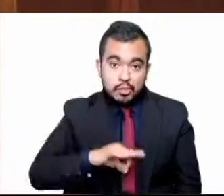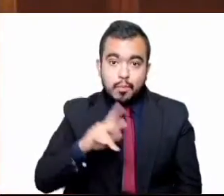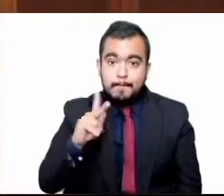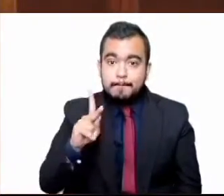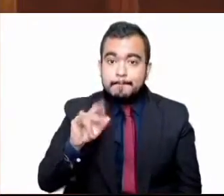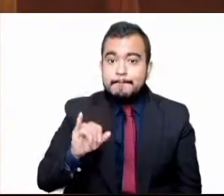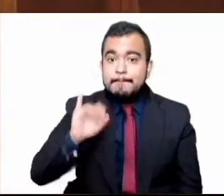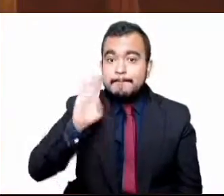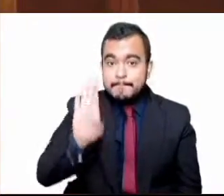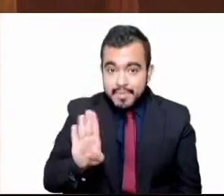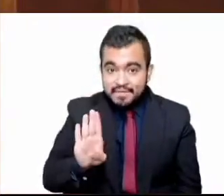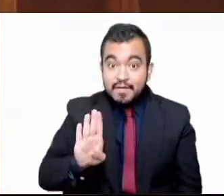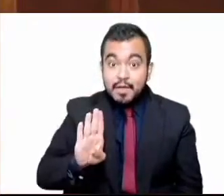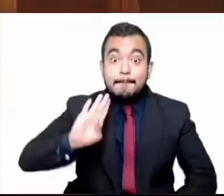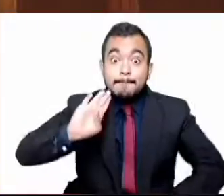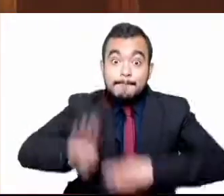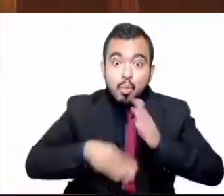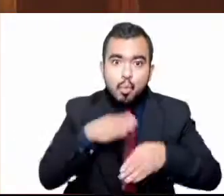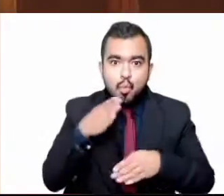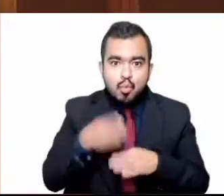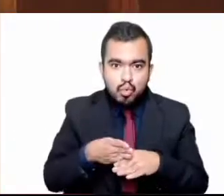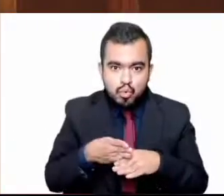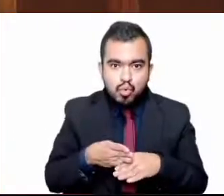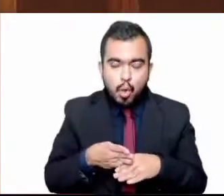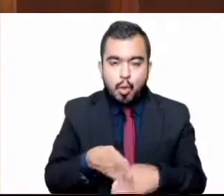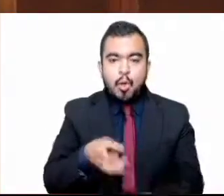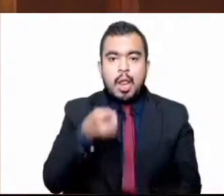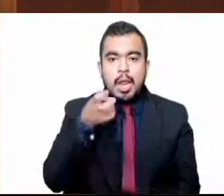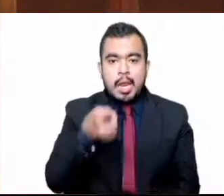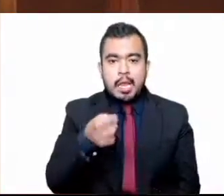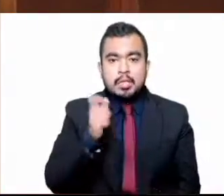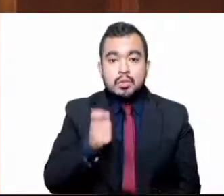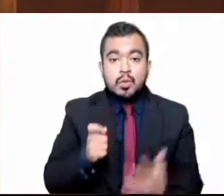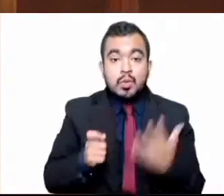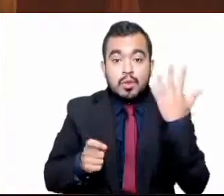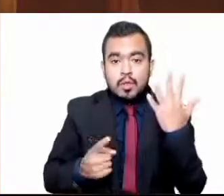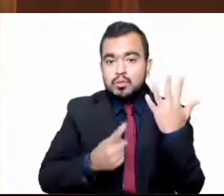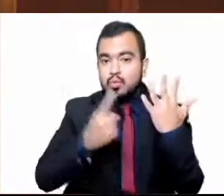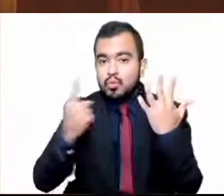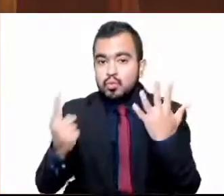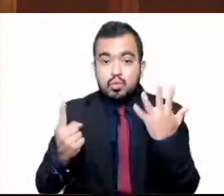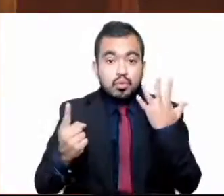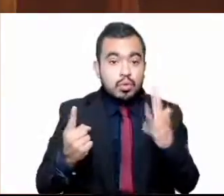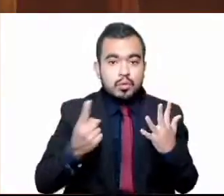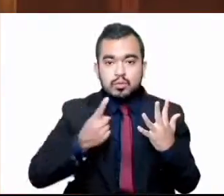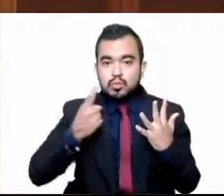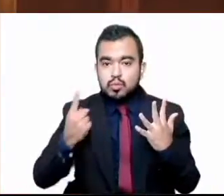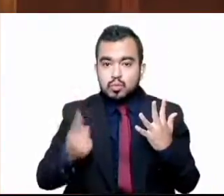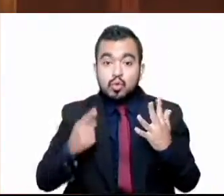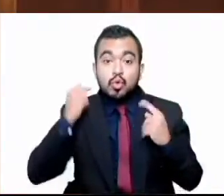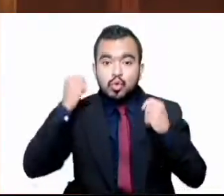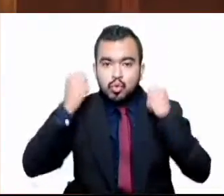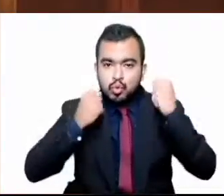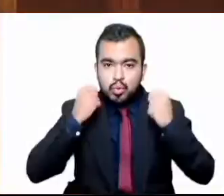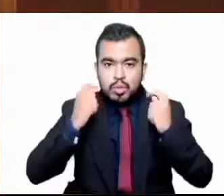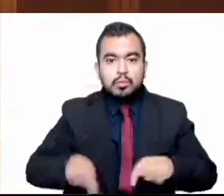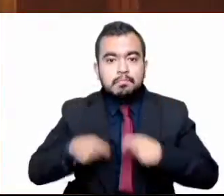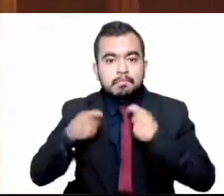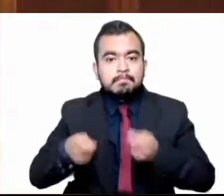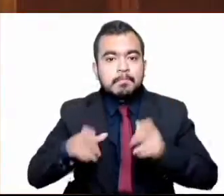Bruto Mundial y que genera uno de cada diez empleos. Nuestro país,